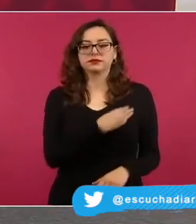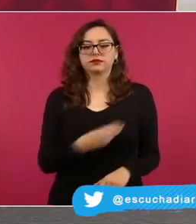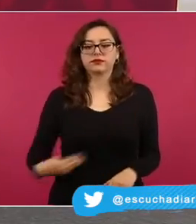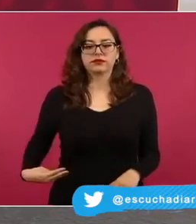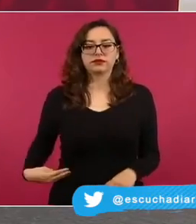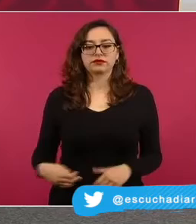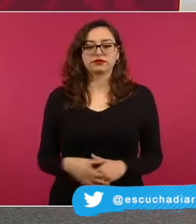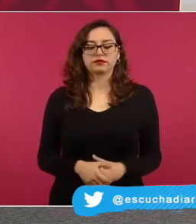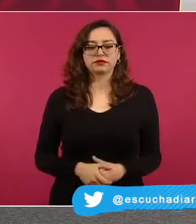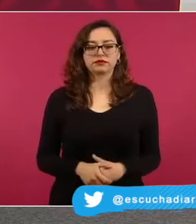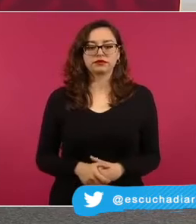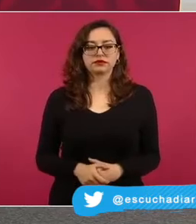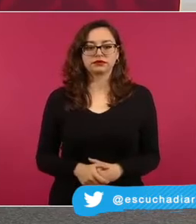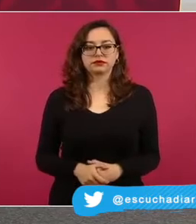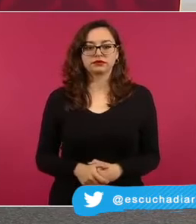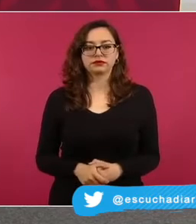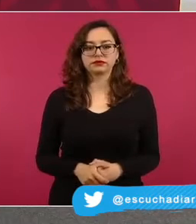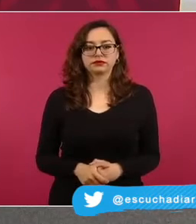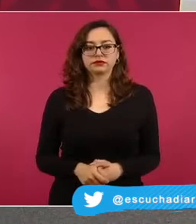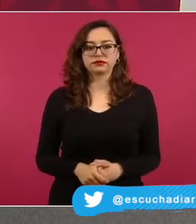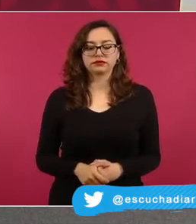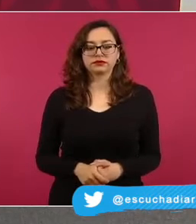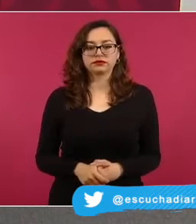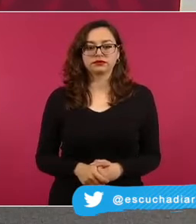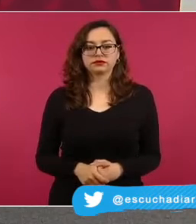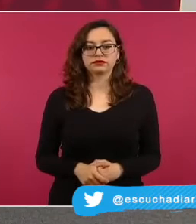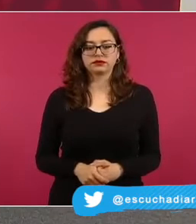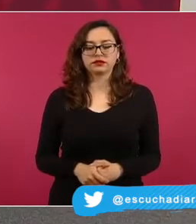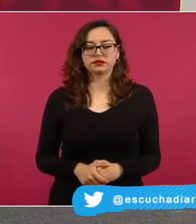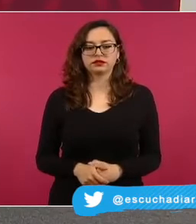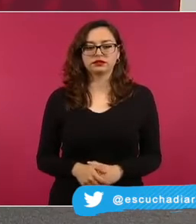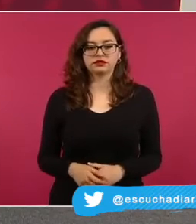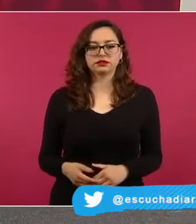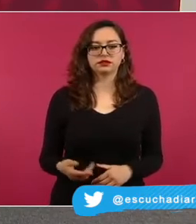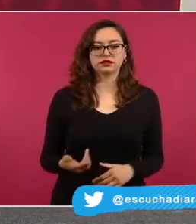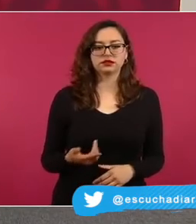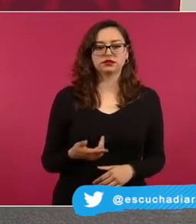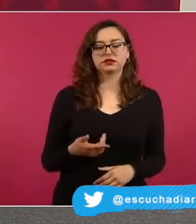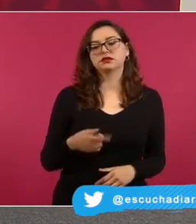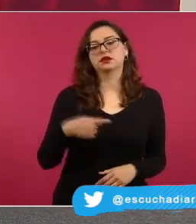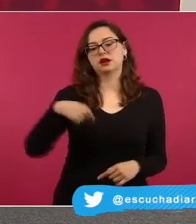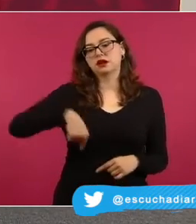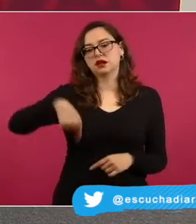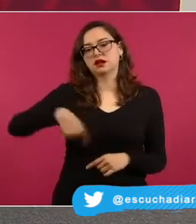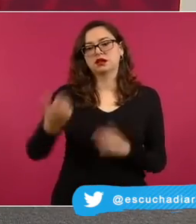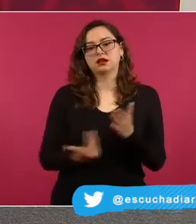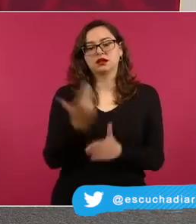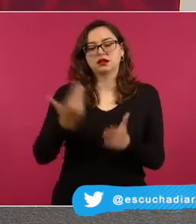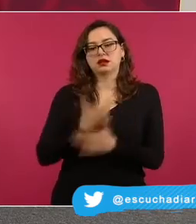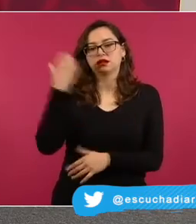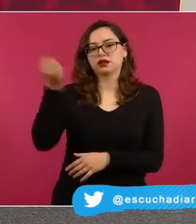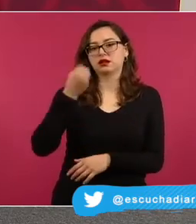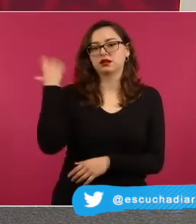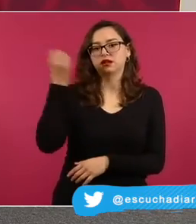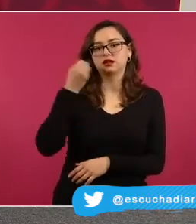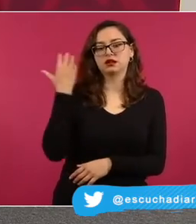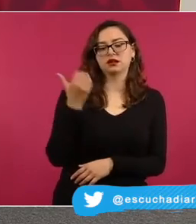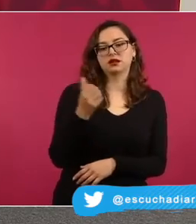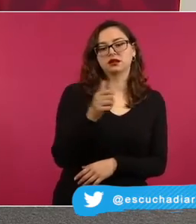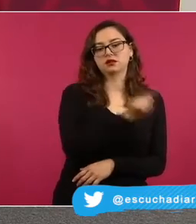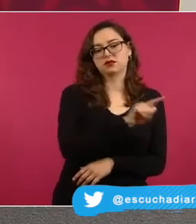no no no no no vamos a estar aquí hasta el viernes y regresamos el domingo en la tarde